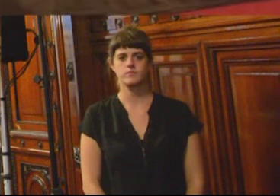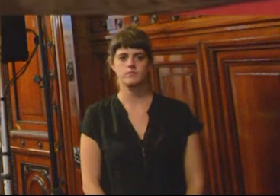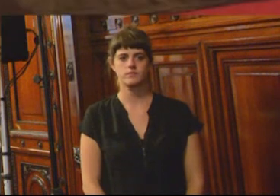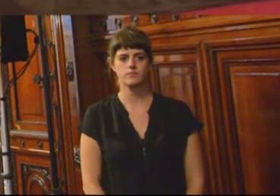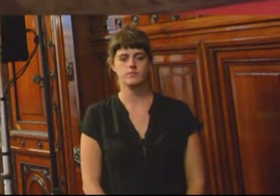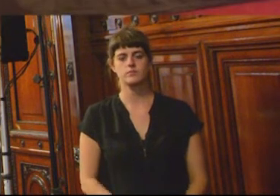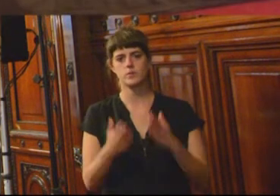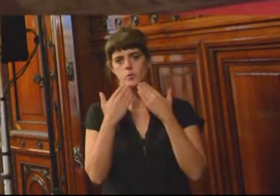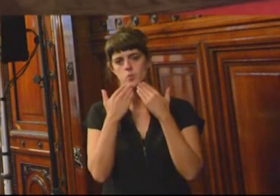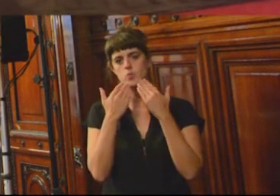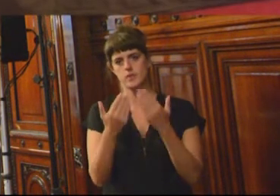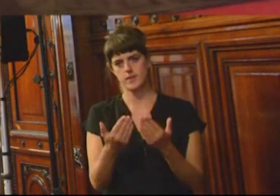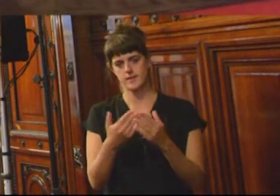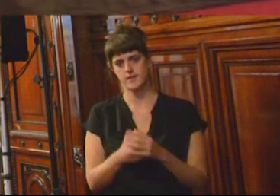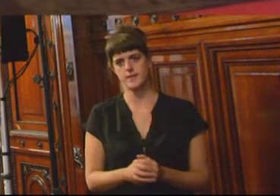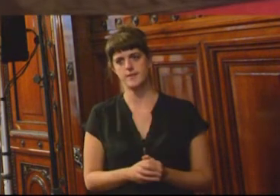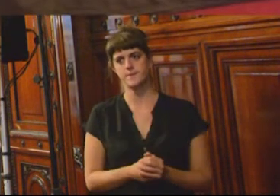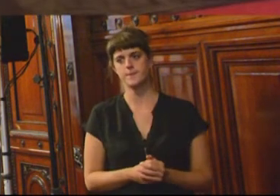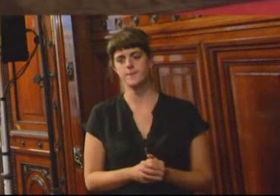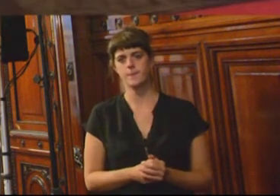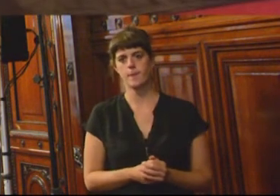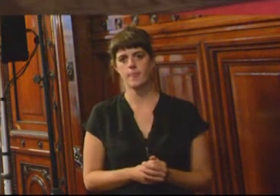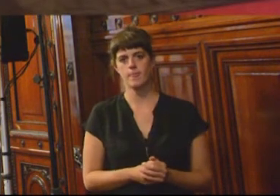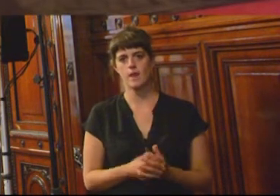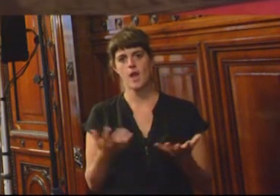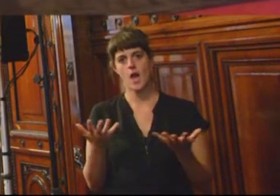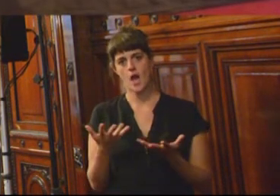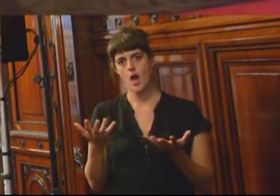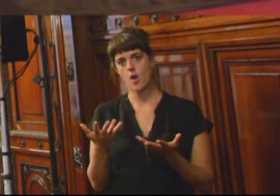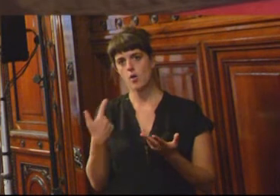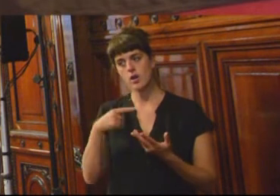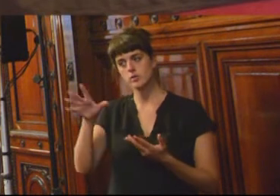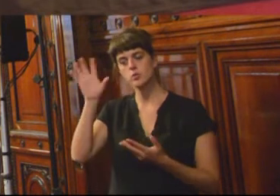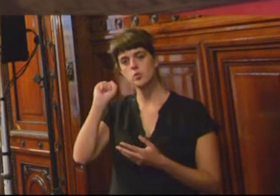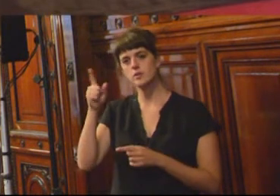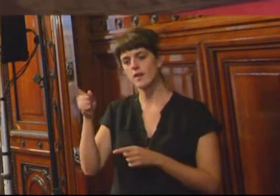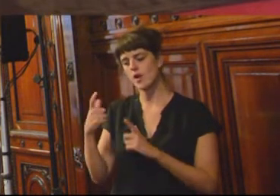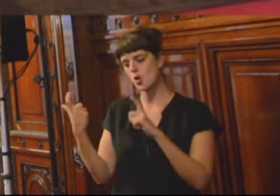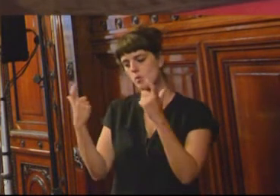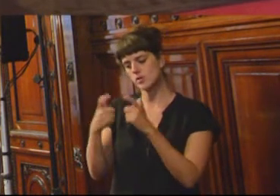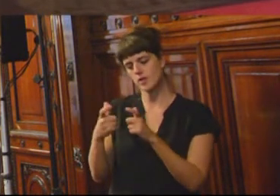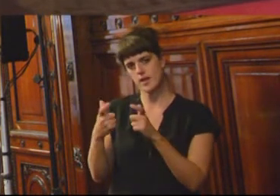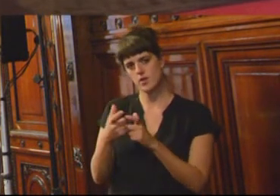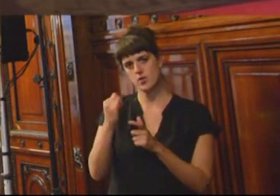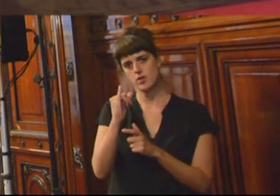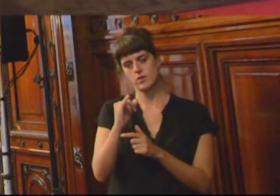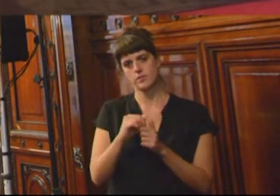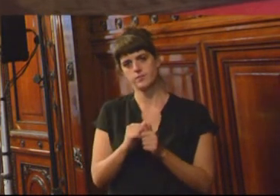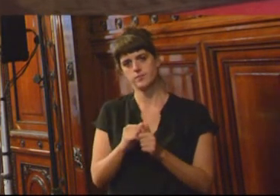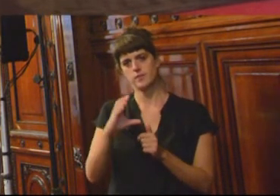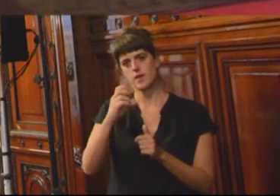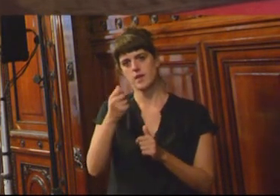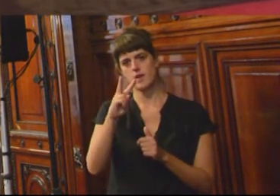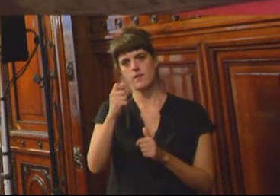Muchas gracias. Gracias. Vamos a escuchar ahora la intervención del comisionado James Cavallaro, que es relator para